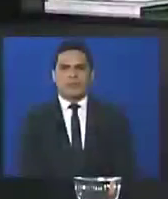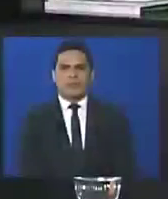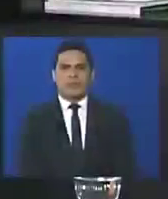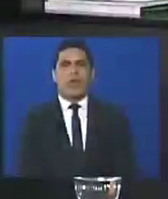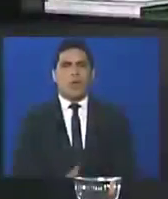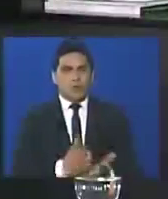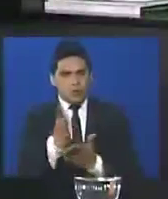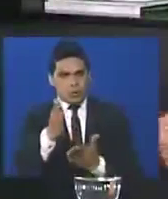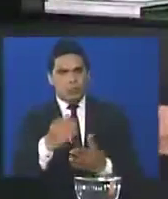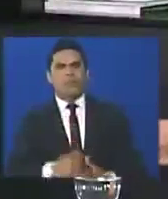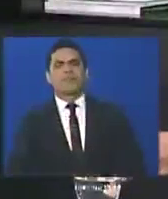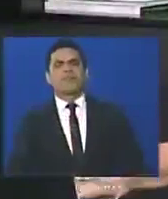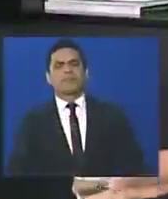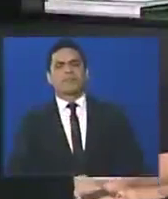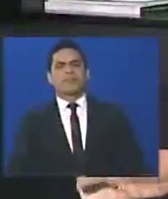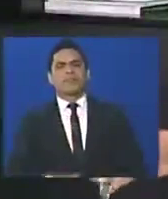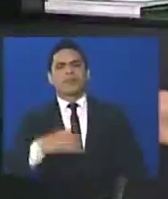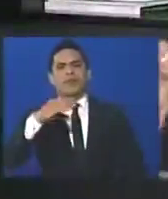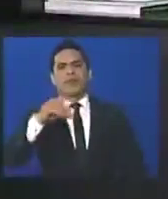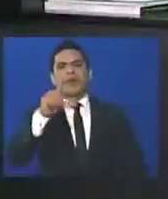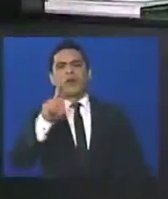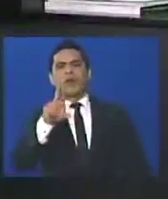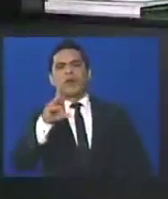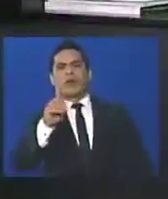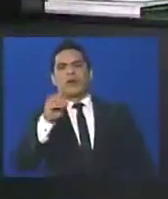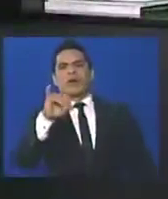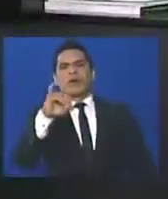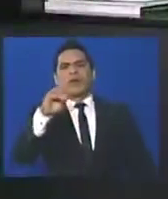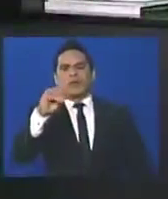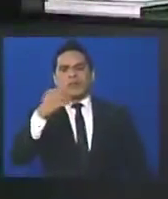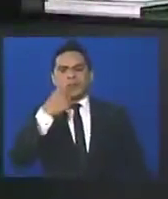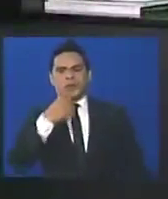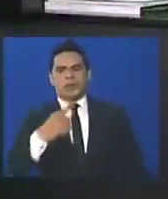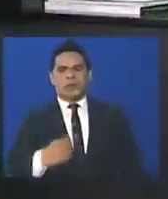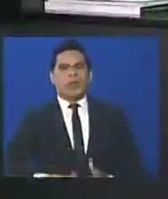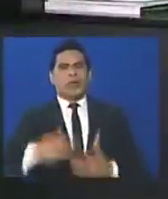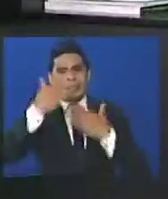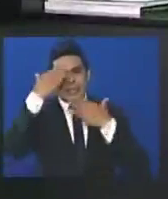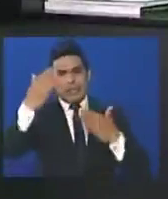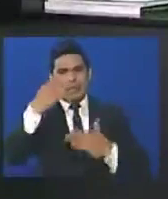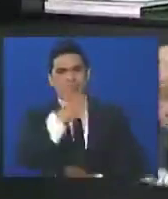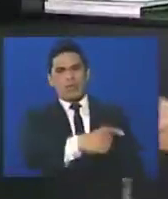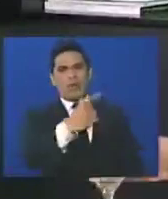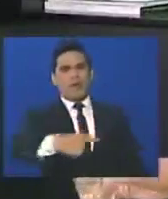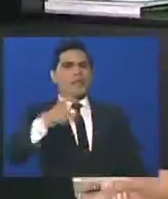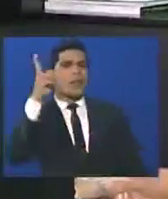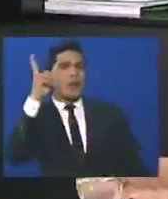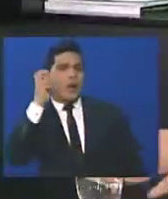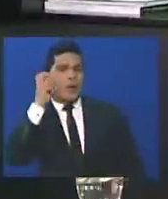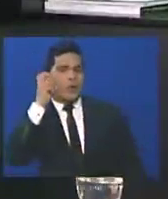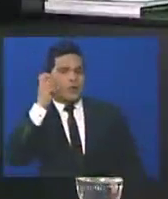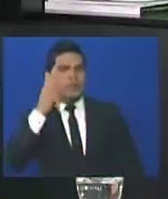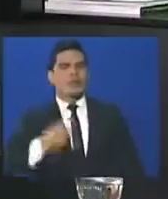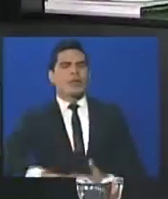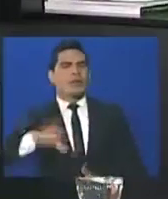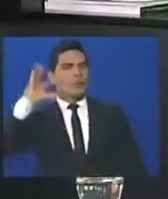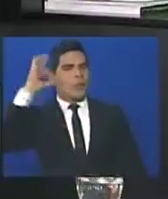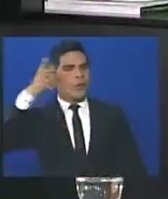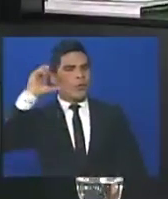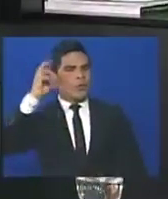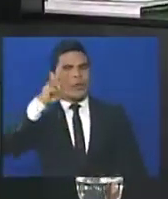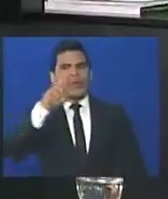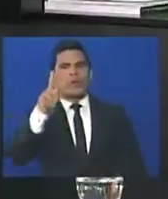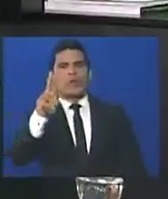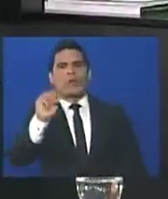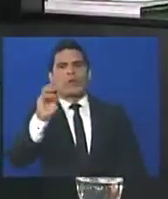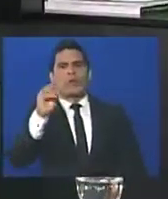continuamos con Claudio Fermín, y saludos a toda la gente que nos escucha, y nos sigue a través de Radio Rumbos,